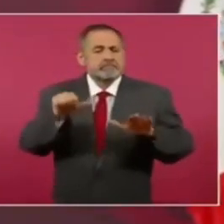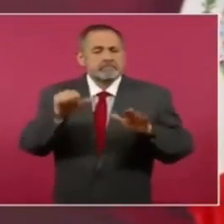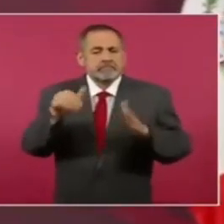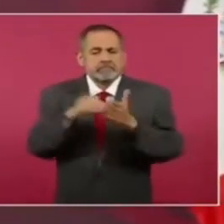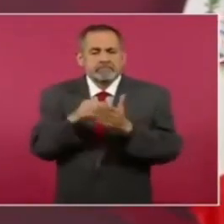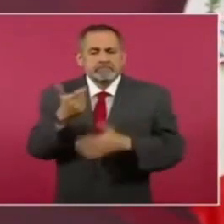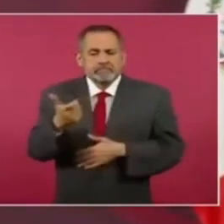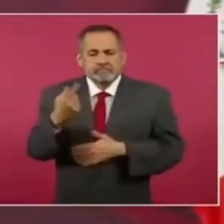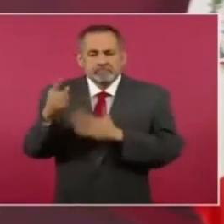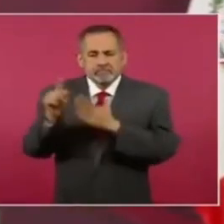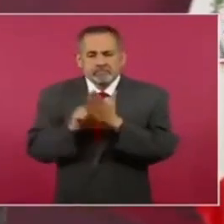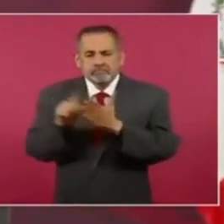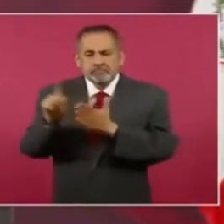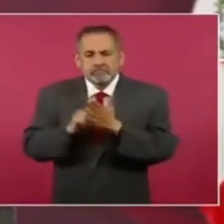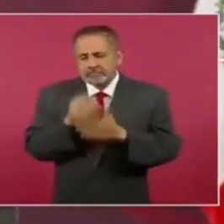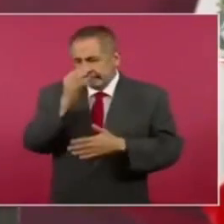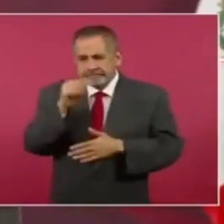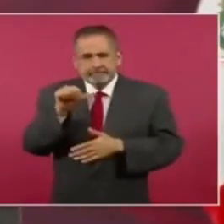mensuales.